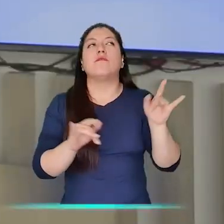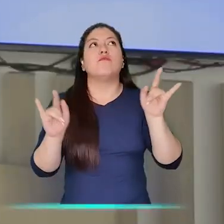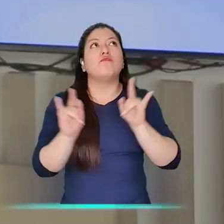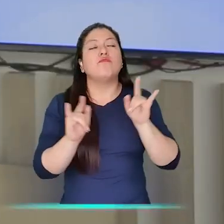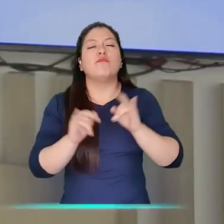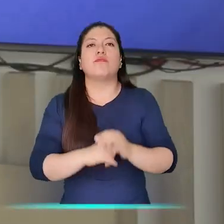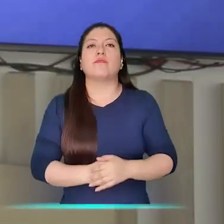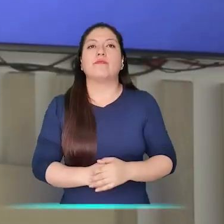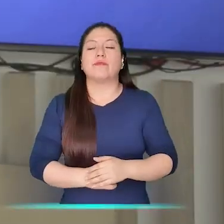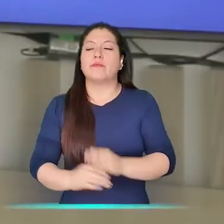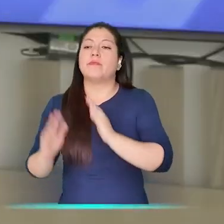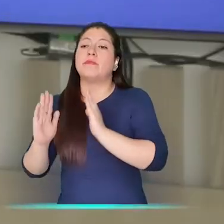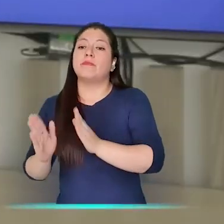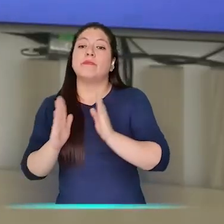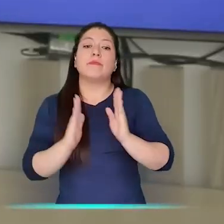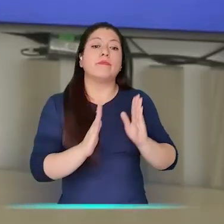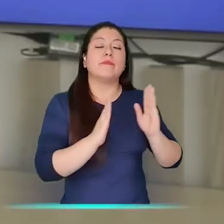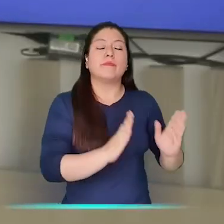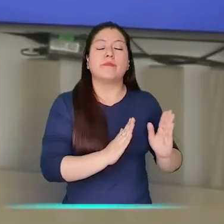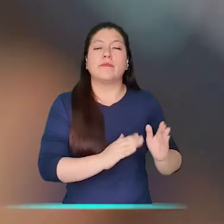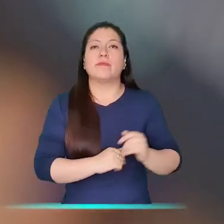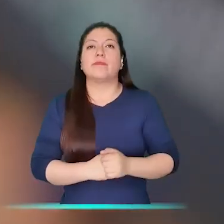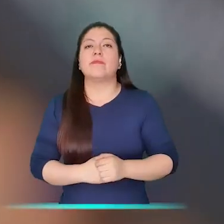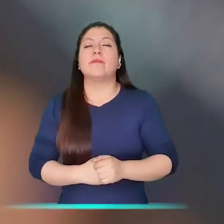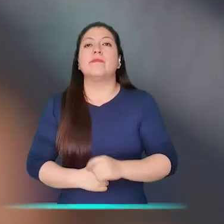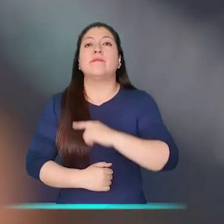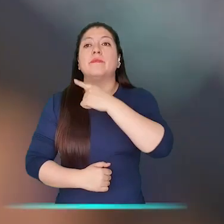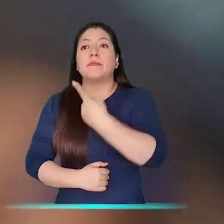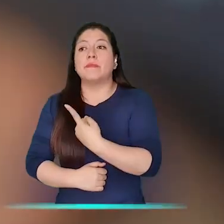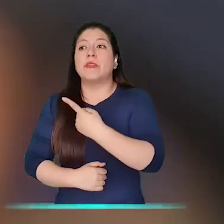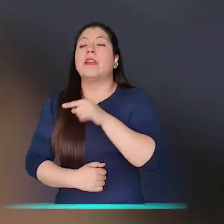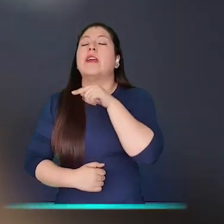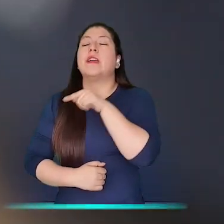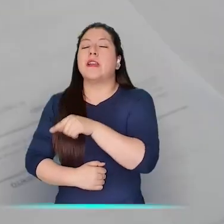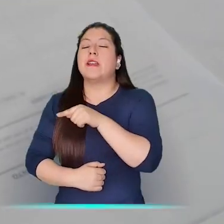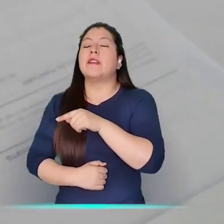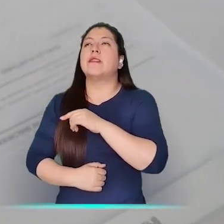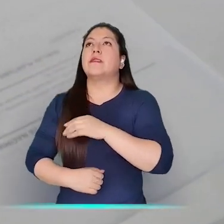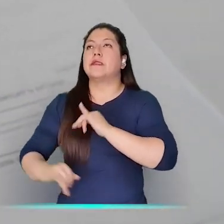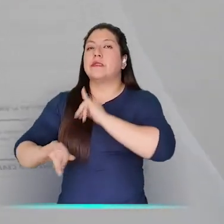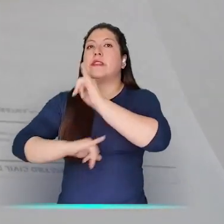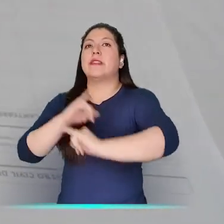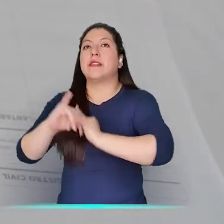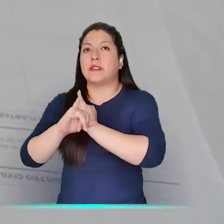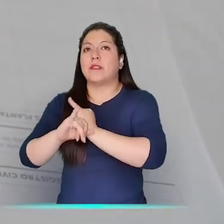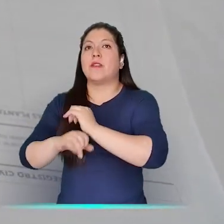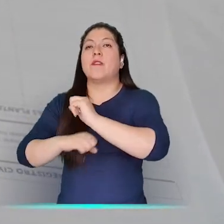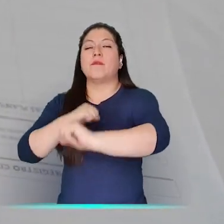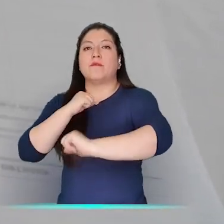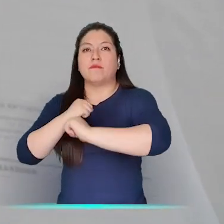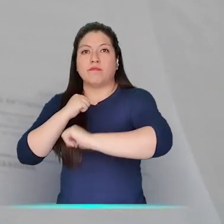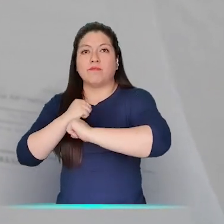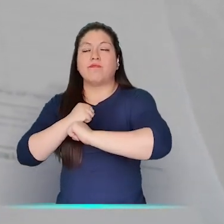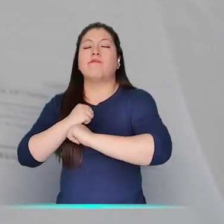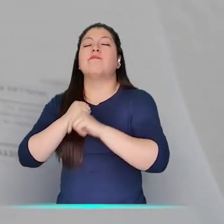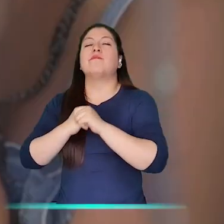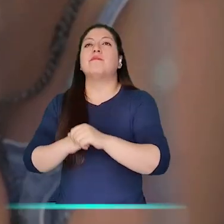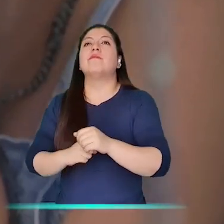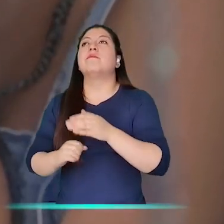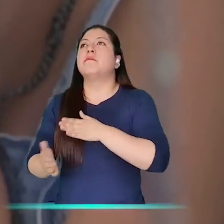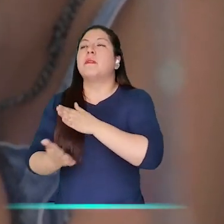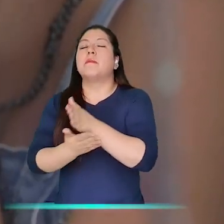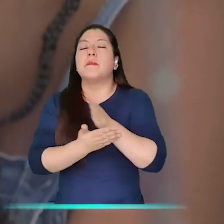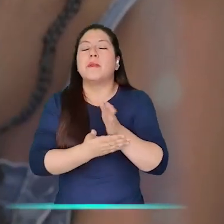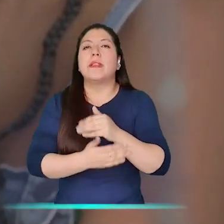Juntos sobre Ruedas se compone de tres fases. En la primera fase, con apoyo de la Organización Internacional para las Migraciones,